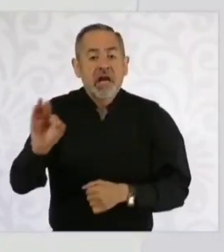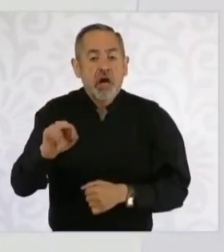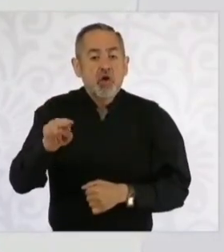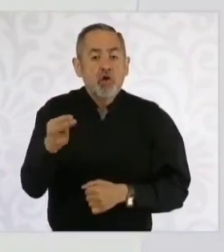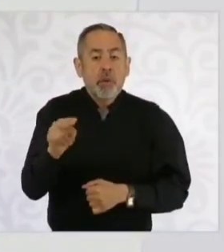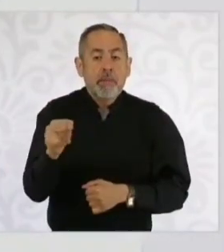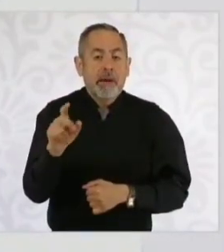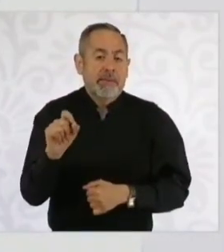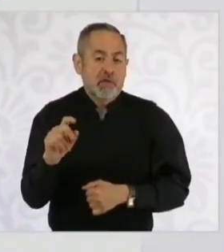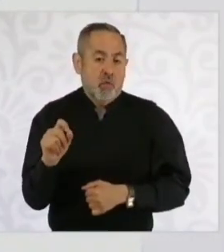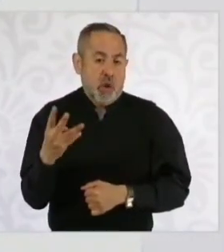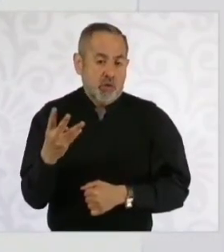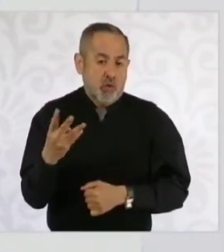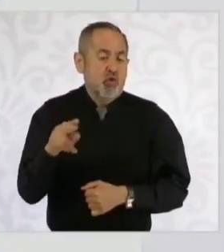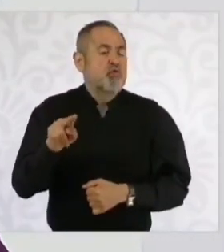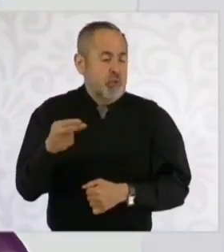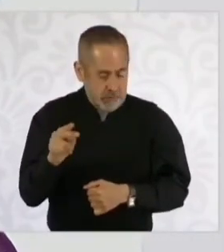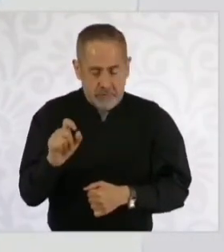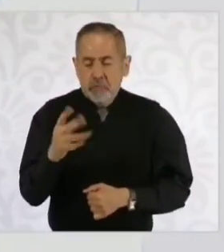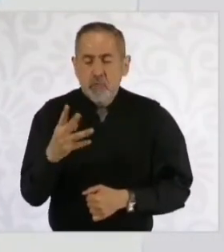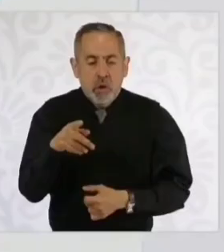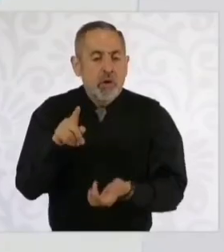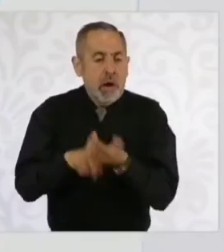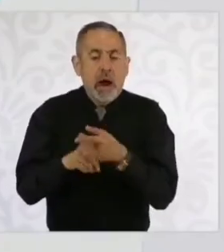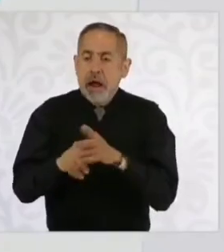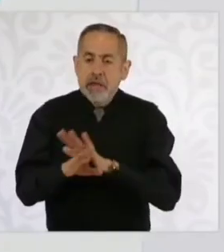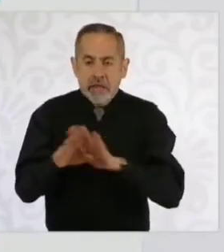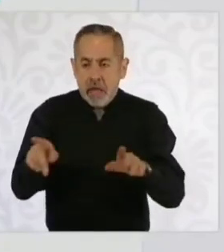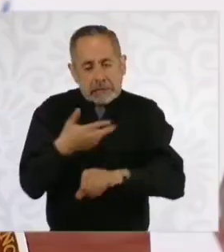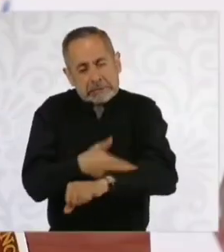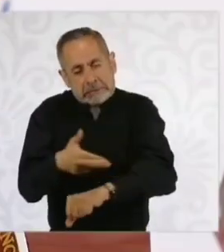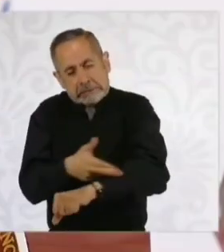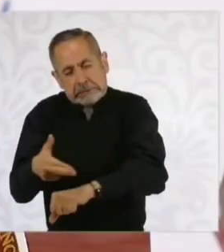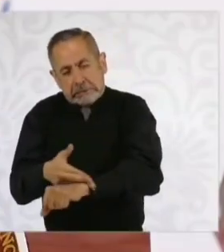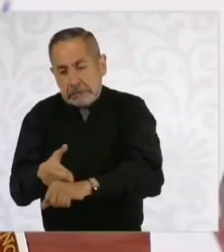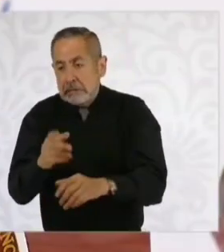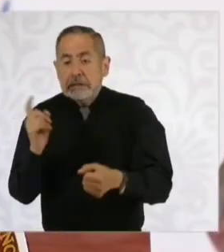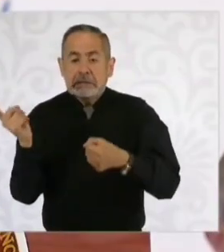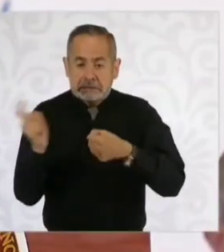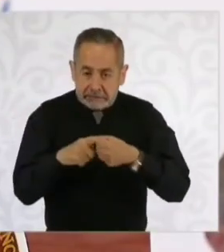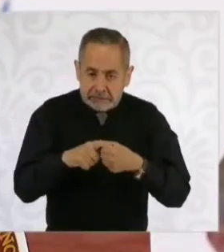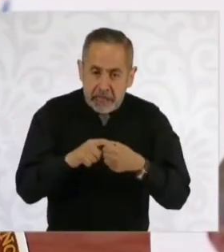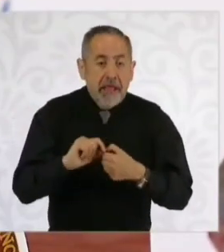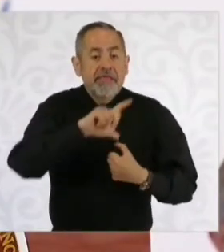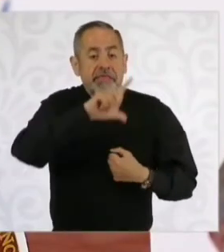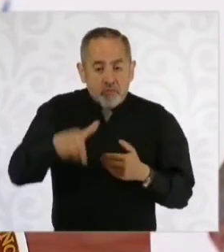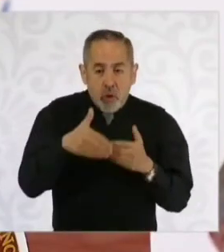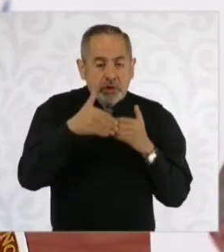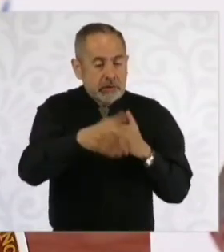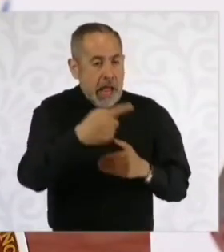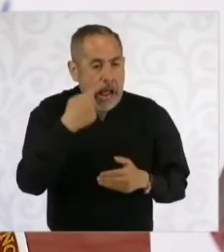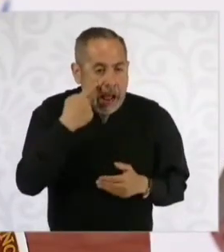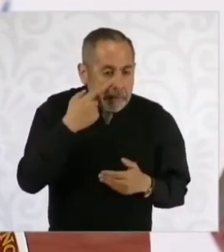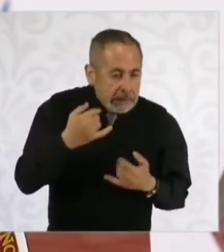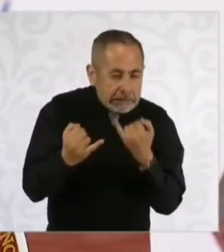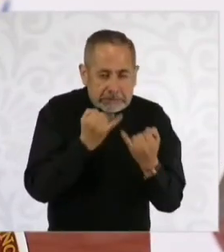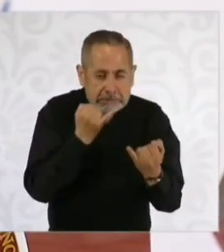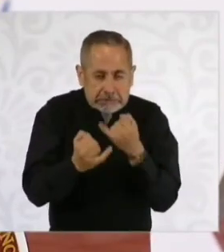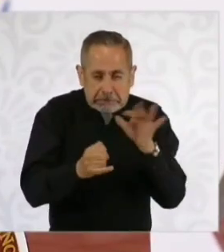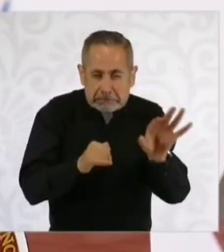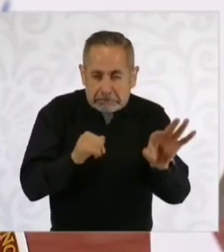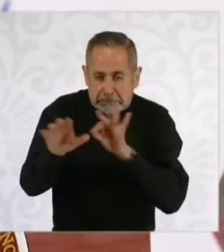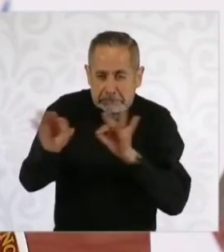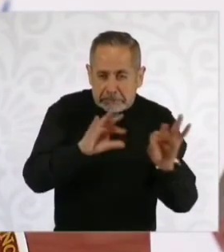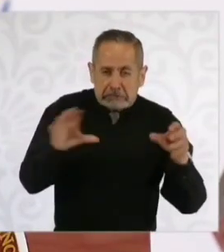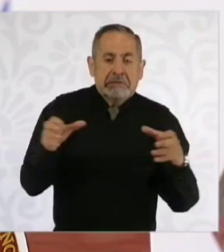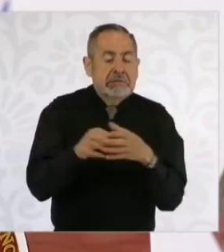puedan incorporarse y después proceder al periodo de selección para que el primero de junio